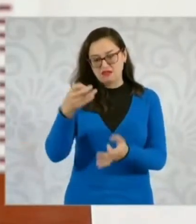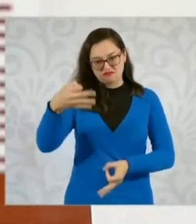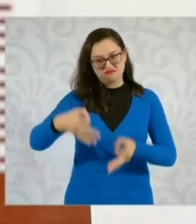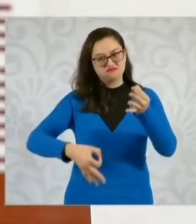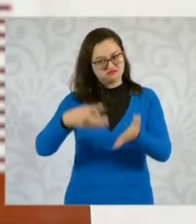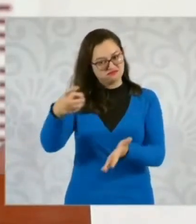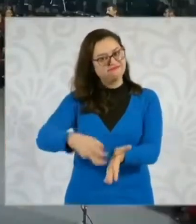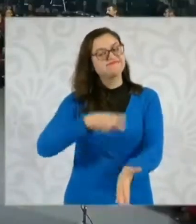de México.